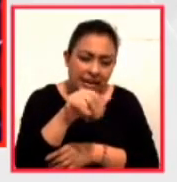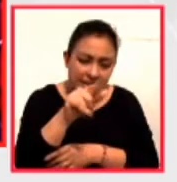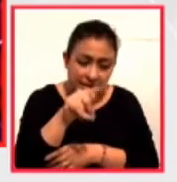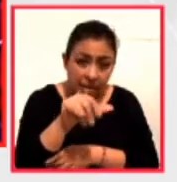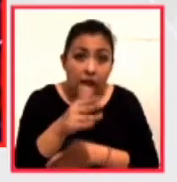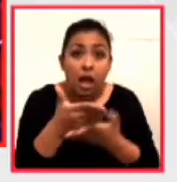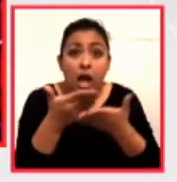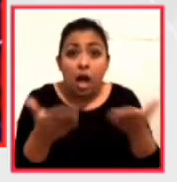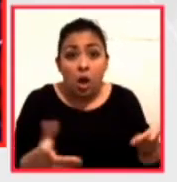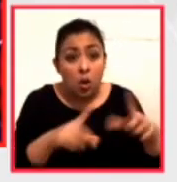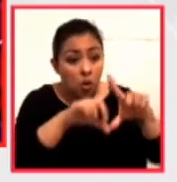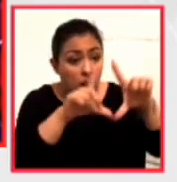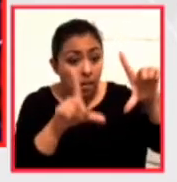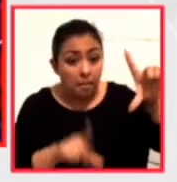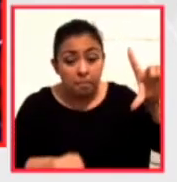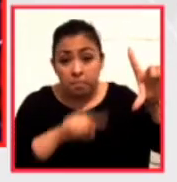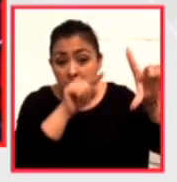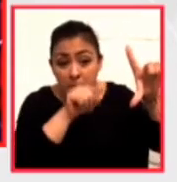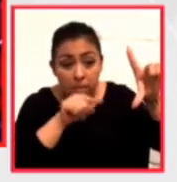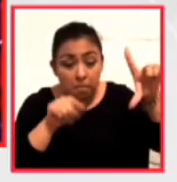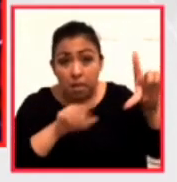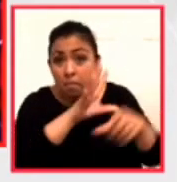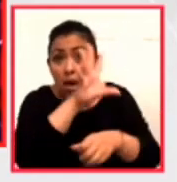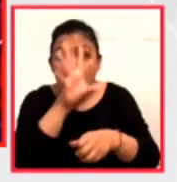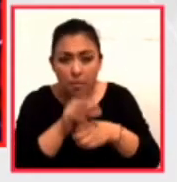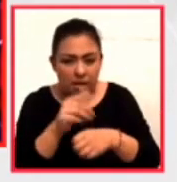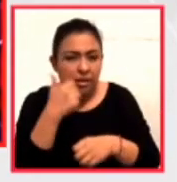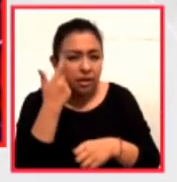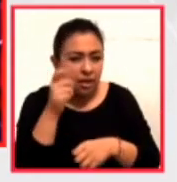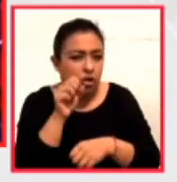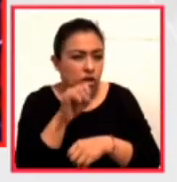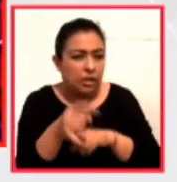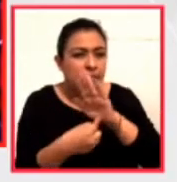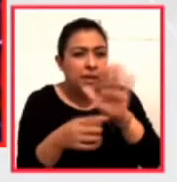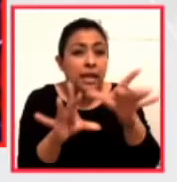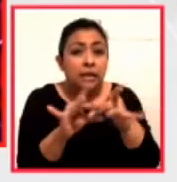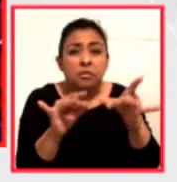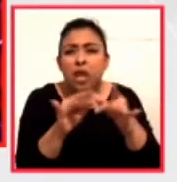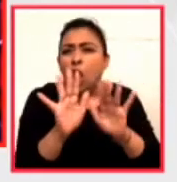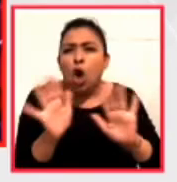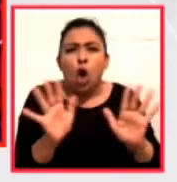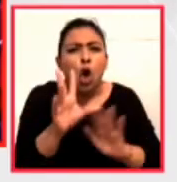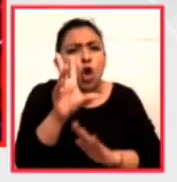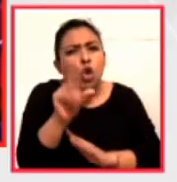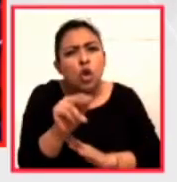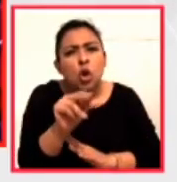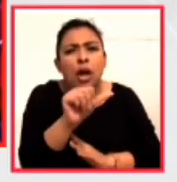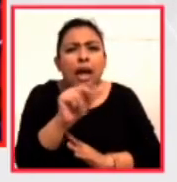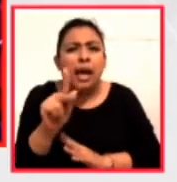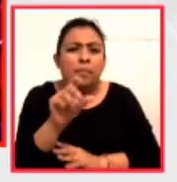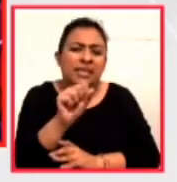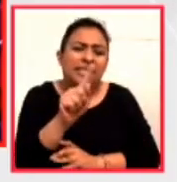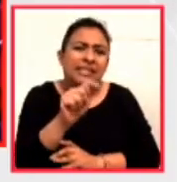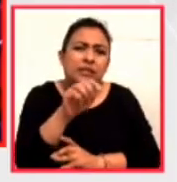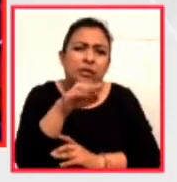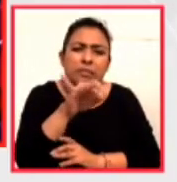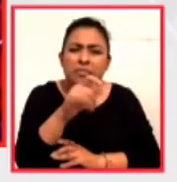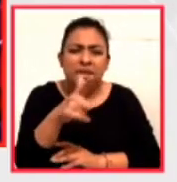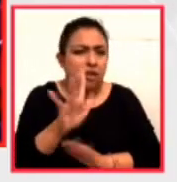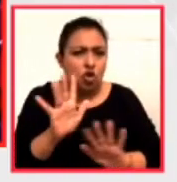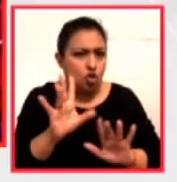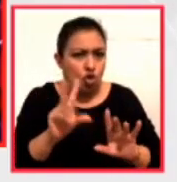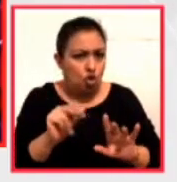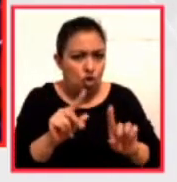vamos a todo México y lo que sí quiero resaltar es que no es una plataforma de streaming. No vamos a